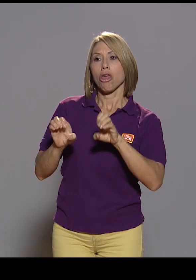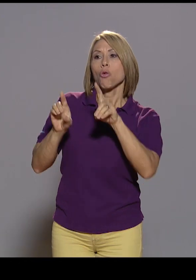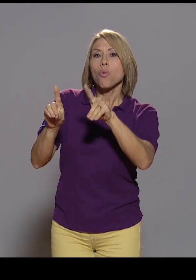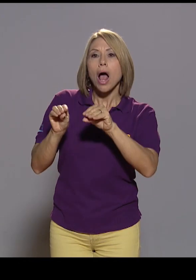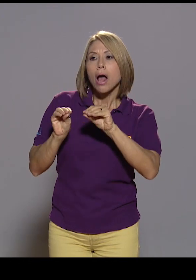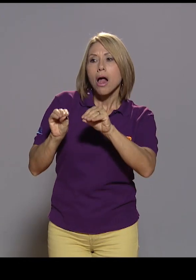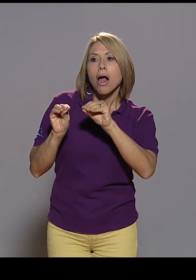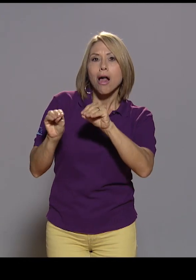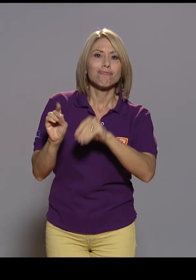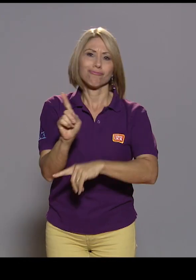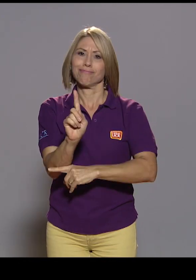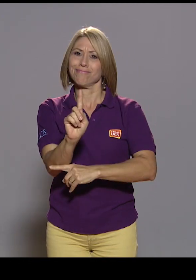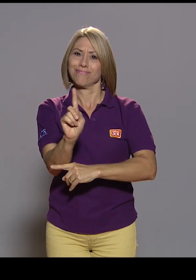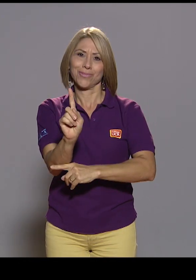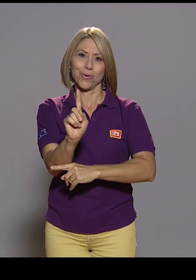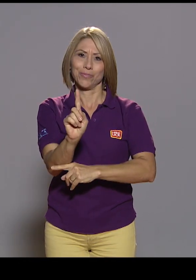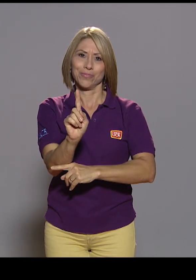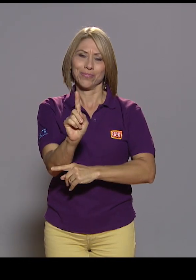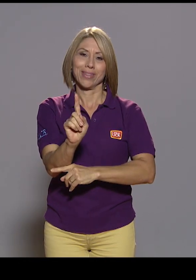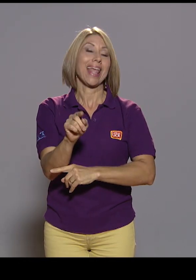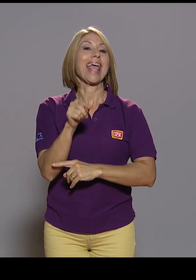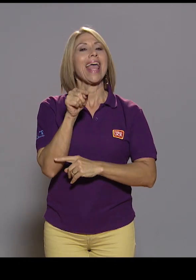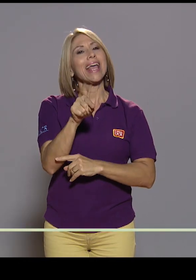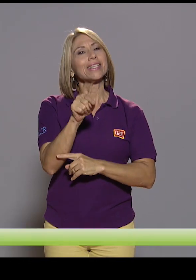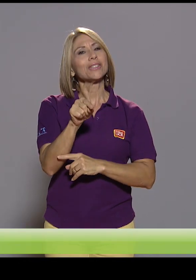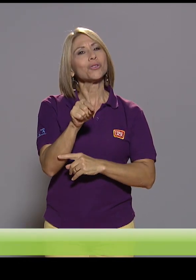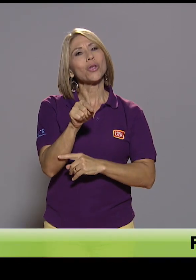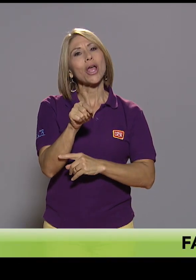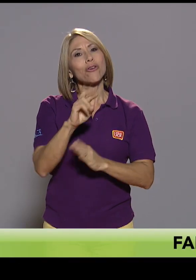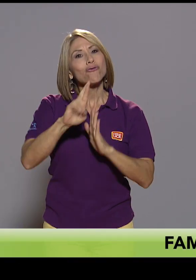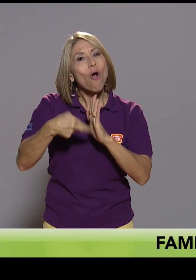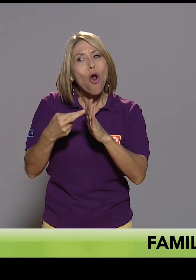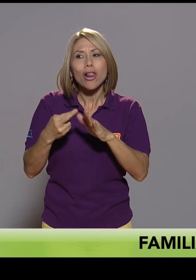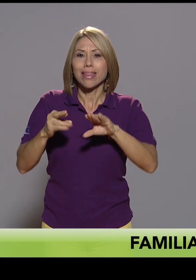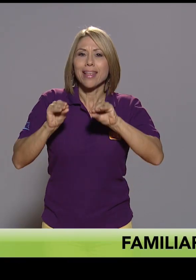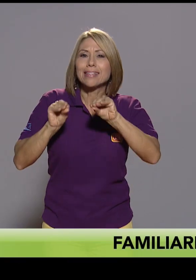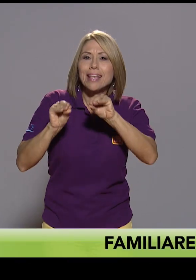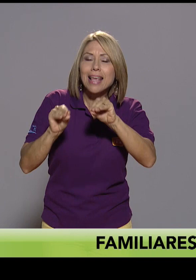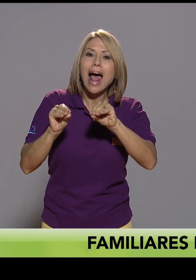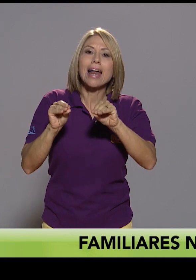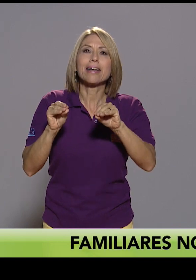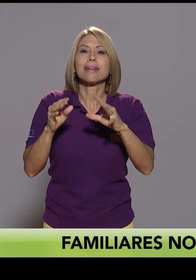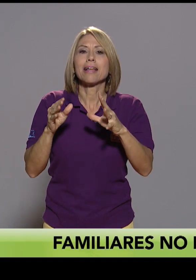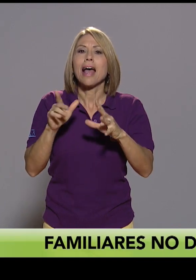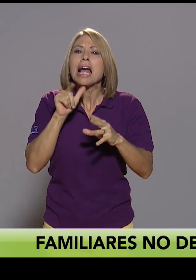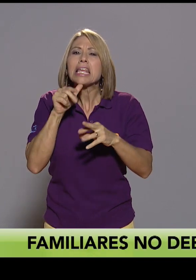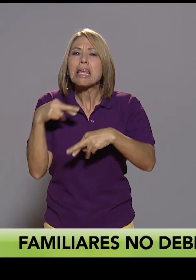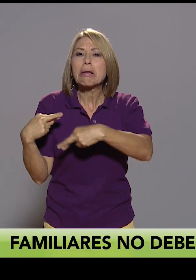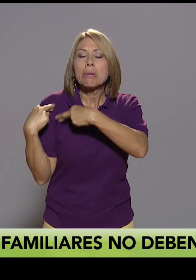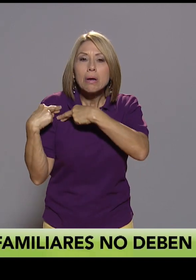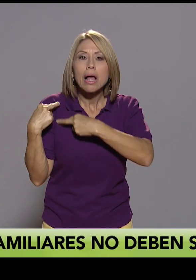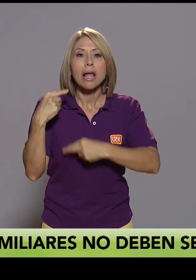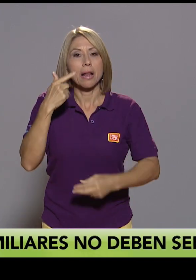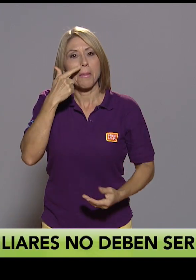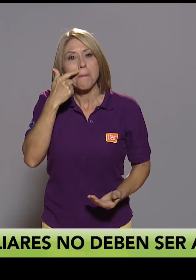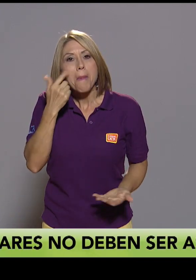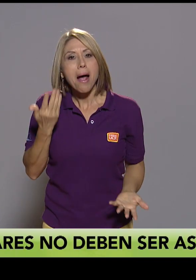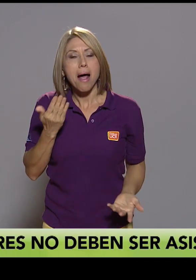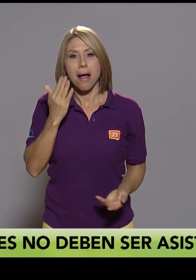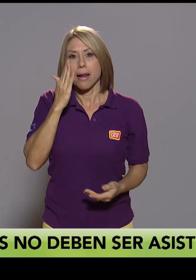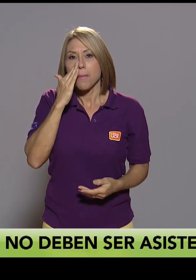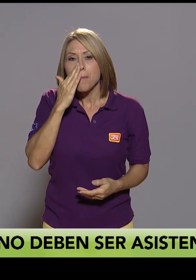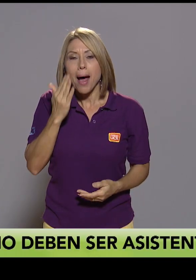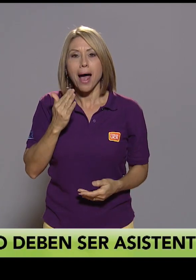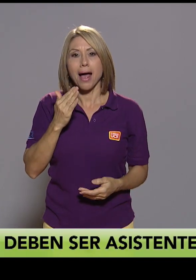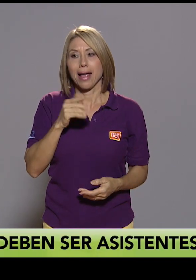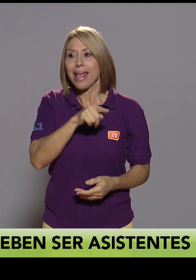enseña, ¿verdad?, que eso sí tiene un rol más tal vez el papá, la mamá, ¿verdad?, que sí tienen ese rol protagónico